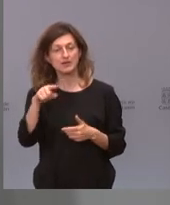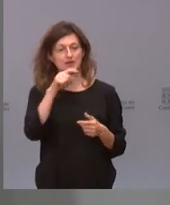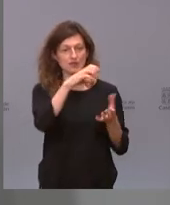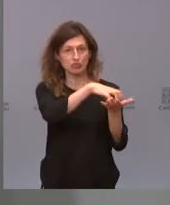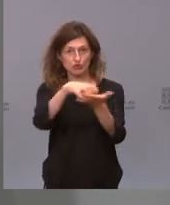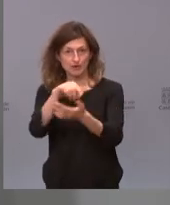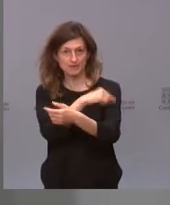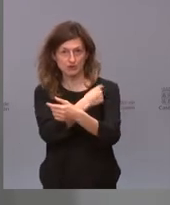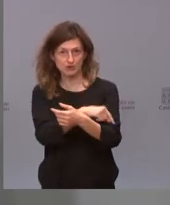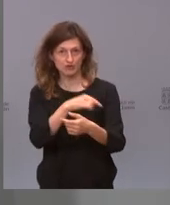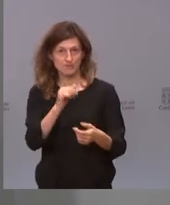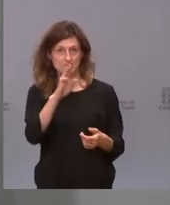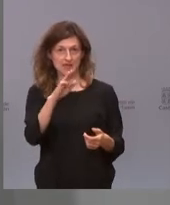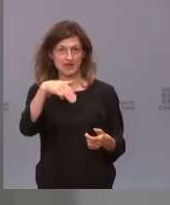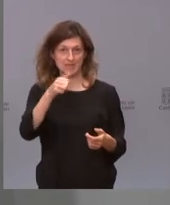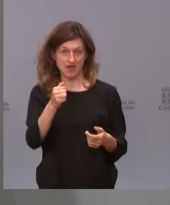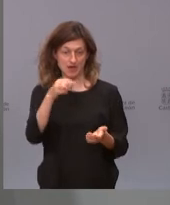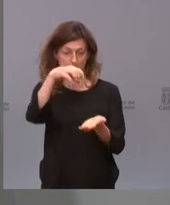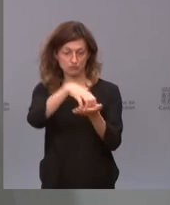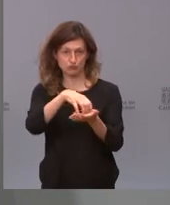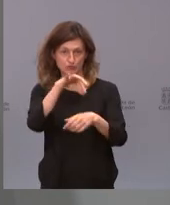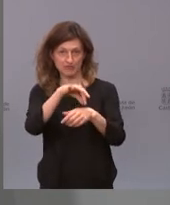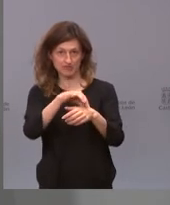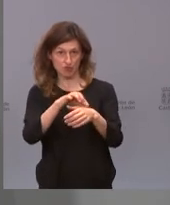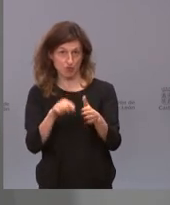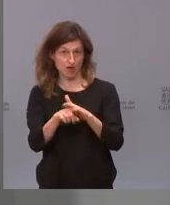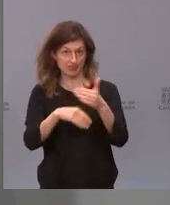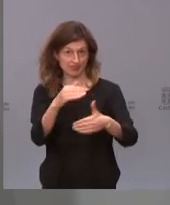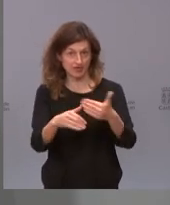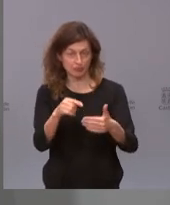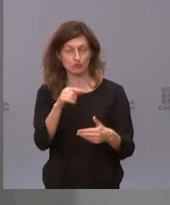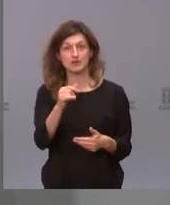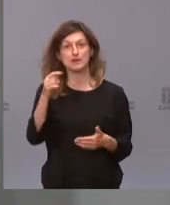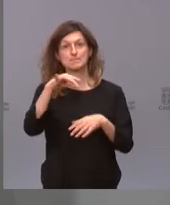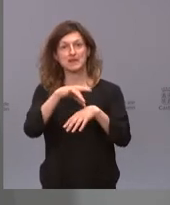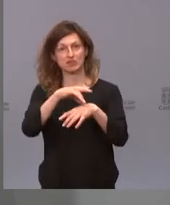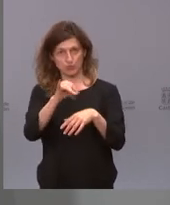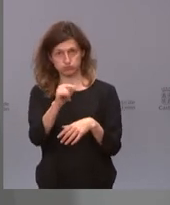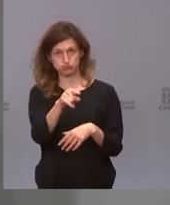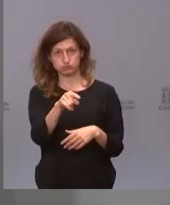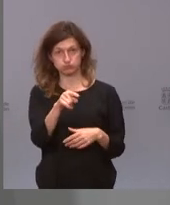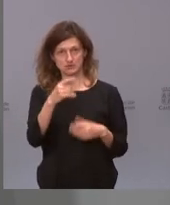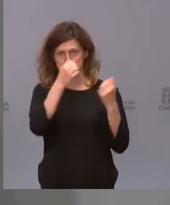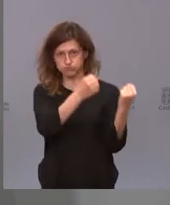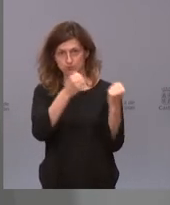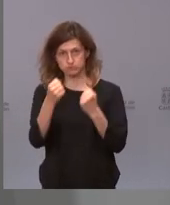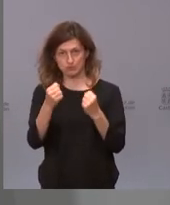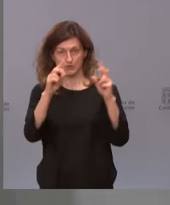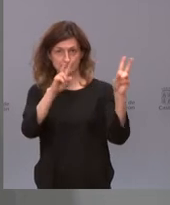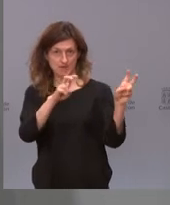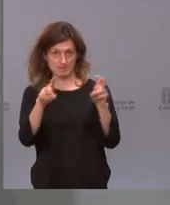vacunación tenemos un PMA, que es un punto médico avanzado, donde hay un médico experto en